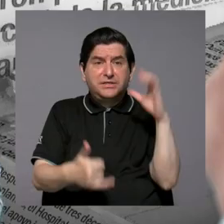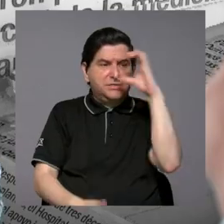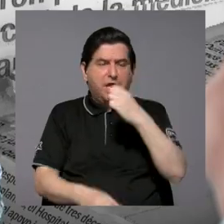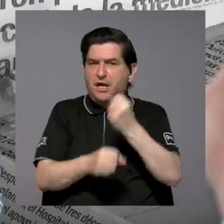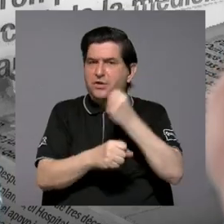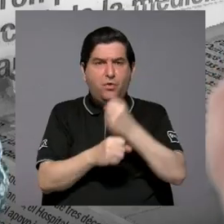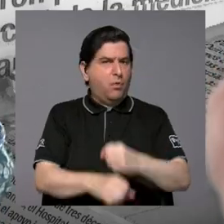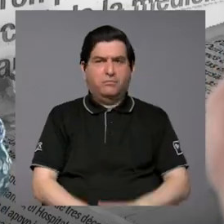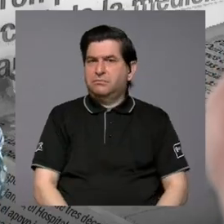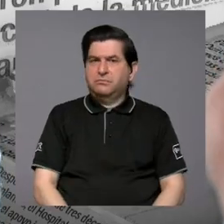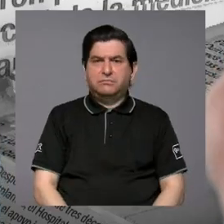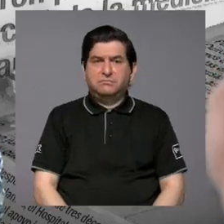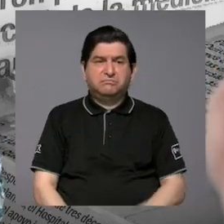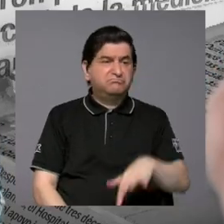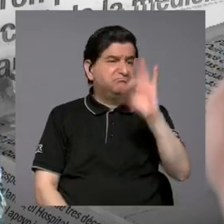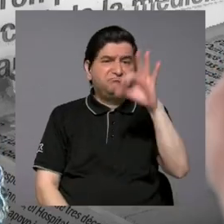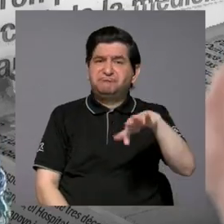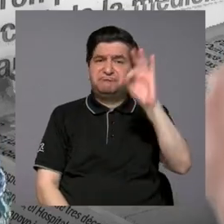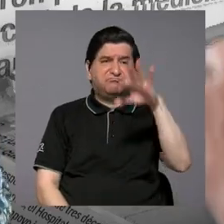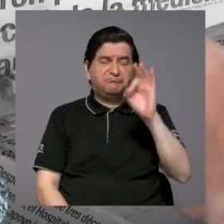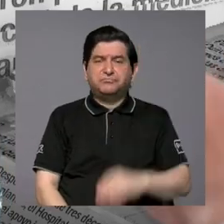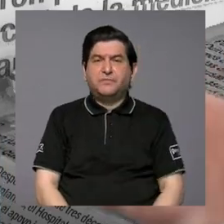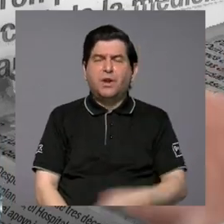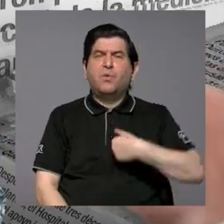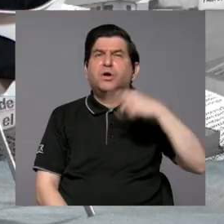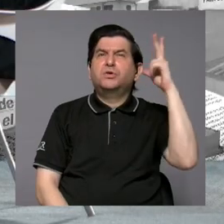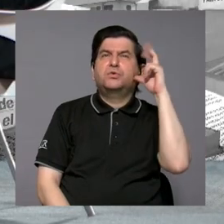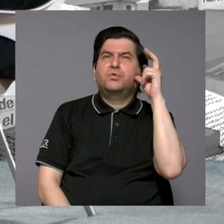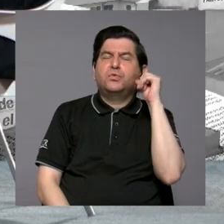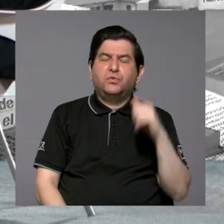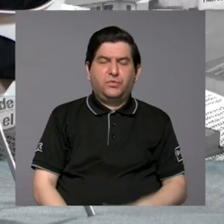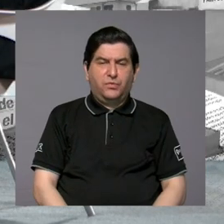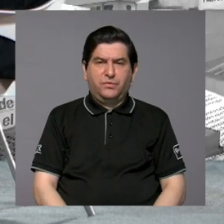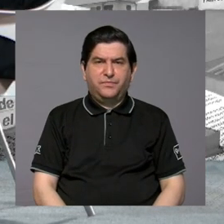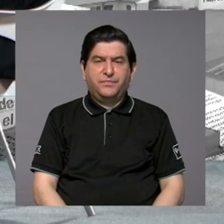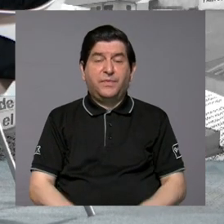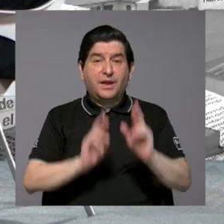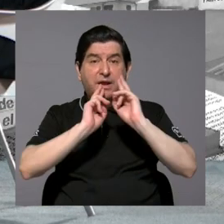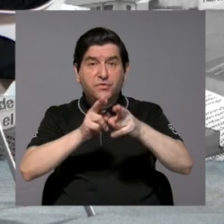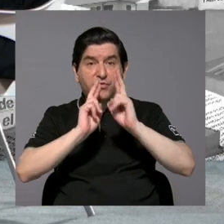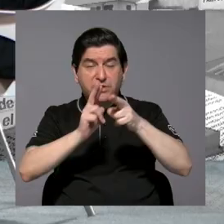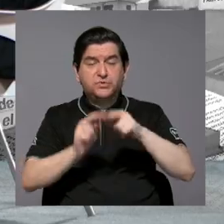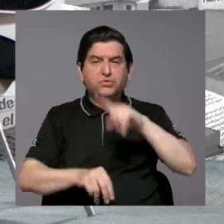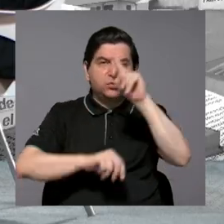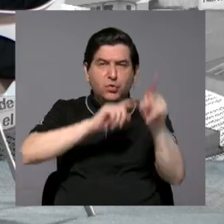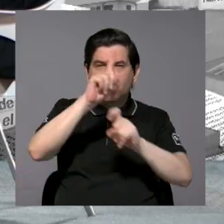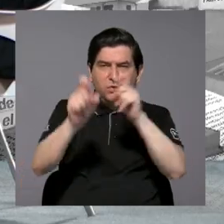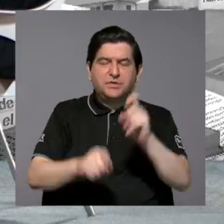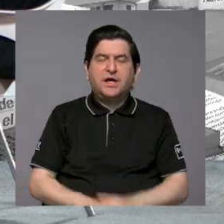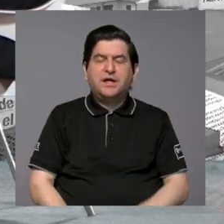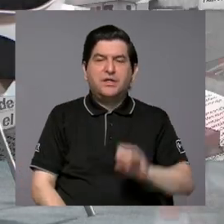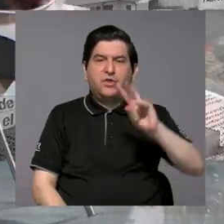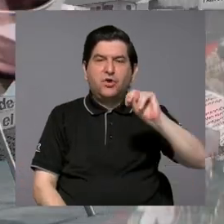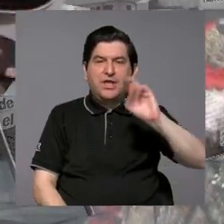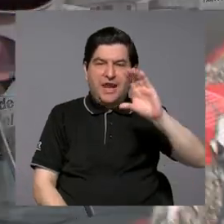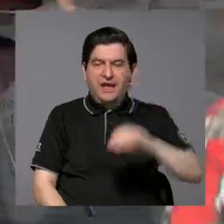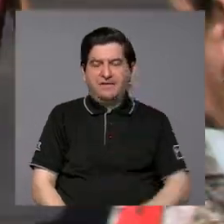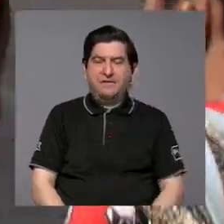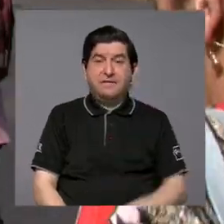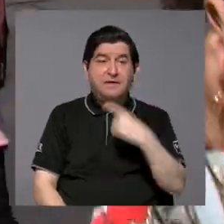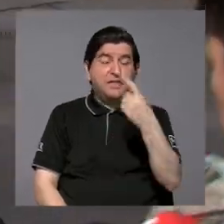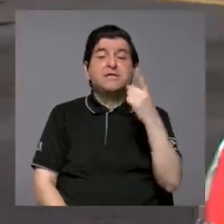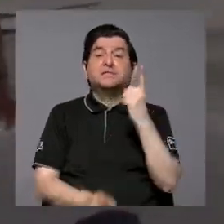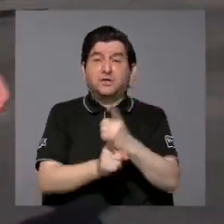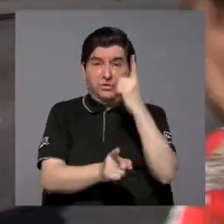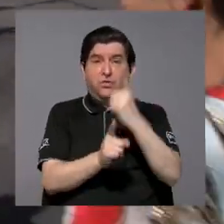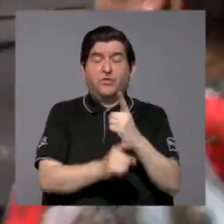busca empleo porque ya no lo va a encontrar. Claro, cuando uno escucha los estudios, bueno, los resultados de las encuestas que hace el INEC, ¿verdad? Y entonces